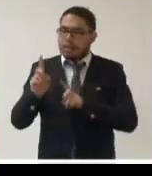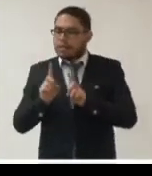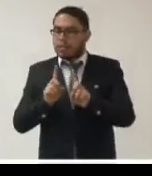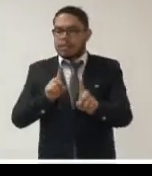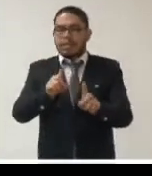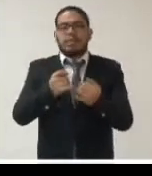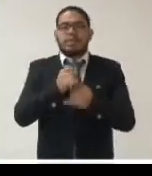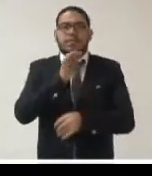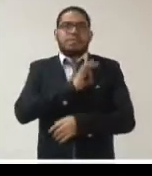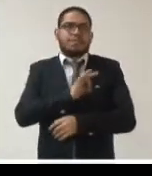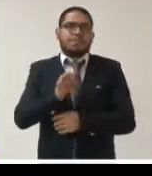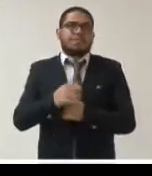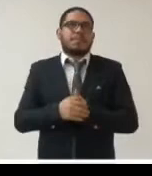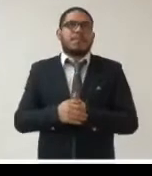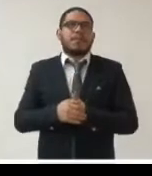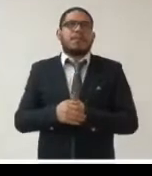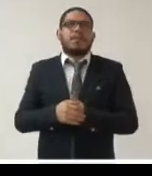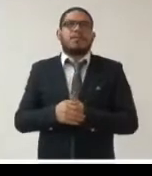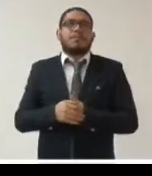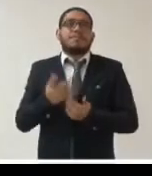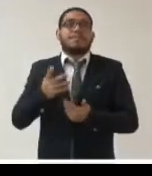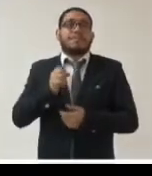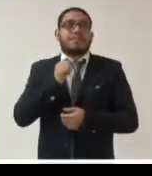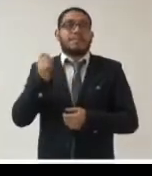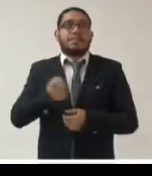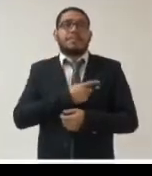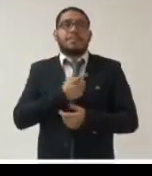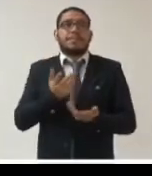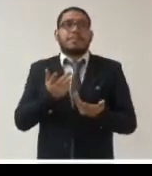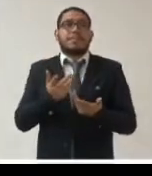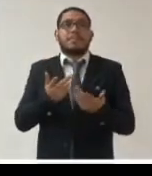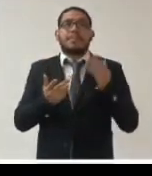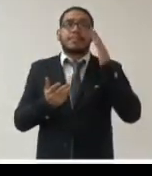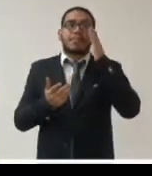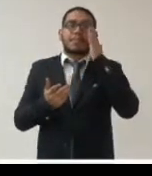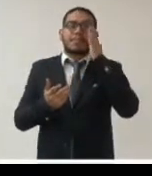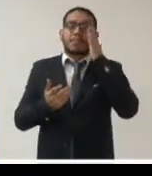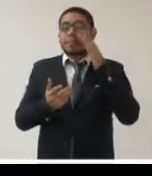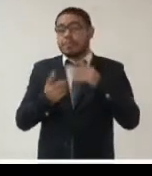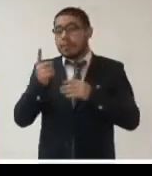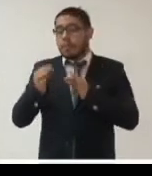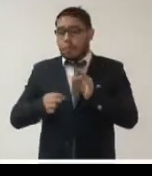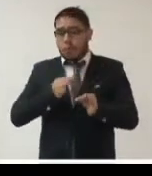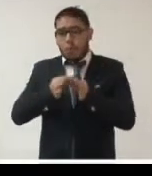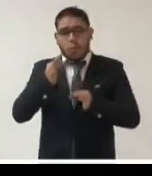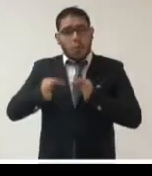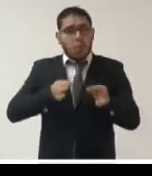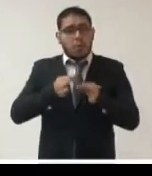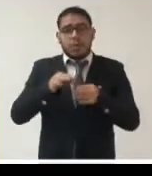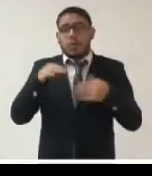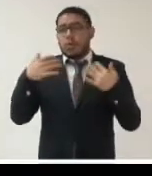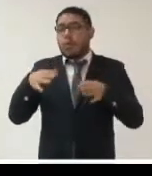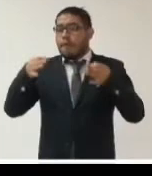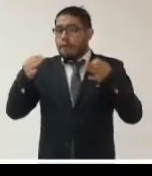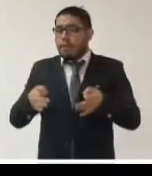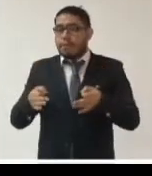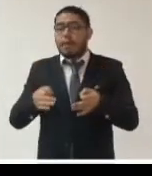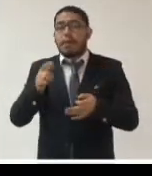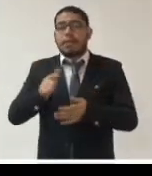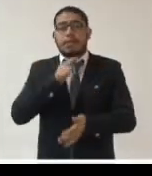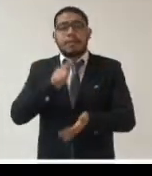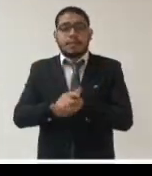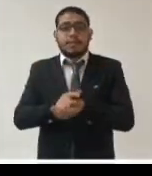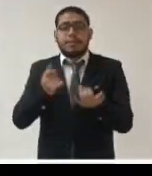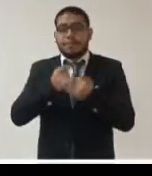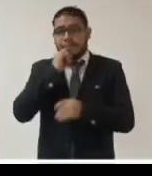en cada reporte y esto ha significado que tengamos altísimos niveles de cumplimiento formal de la ley y